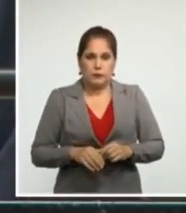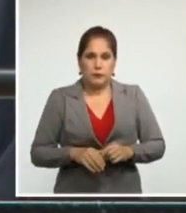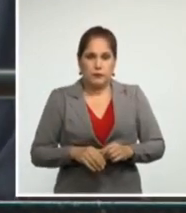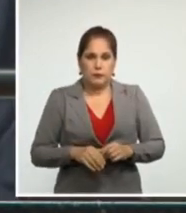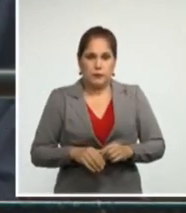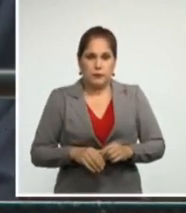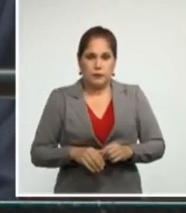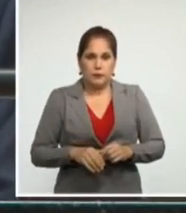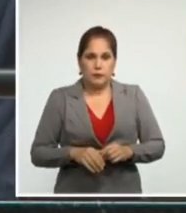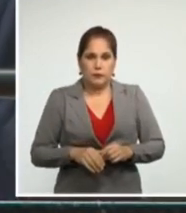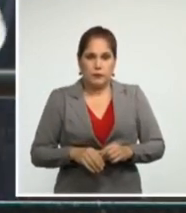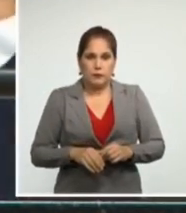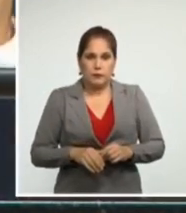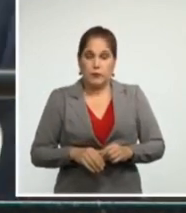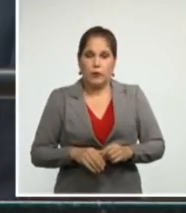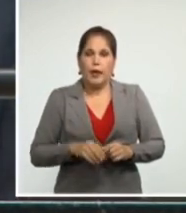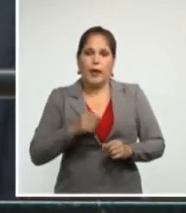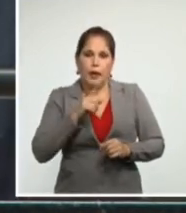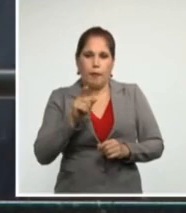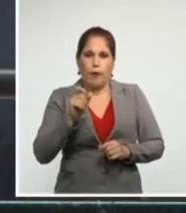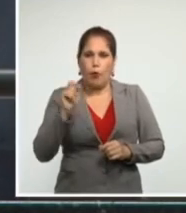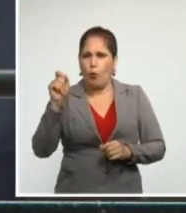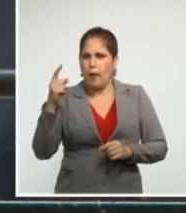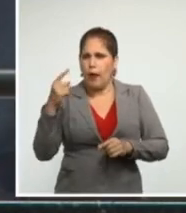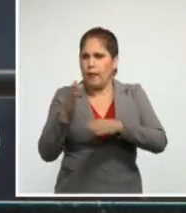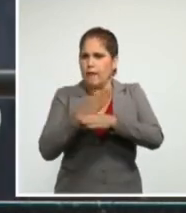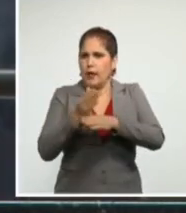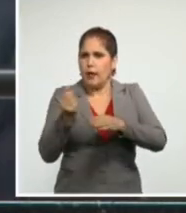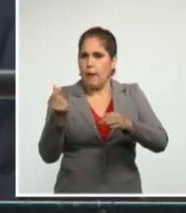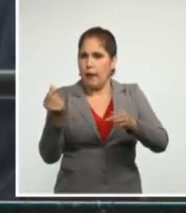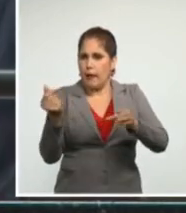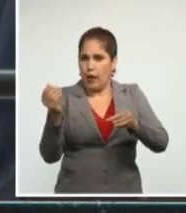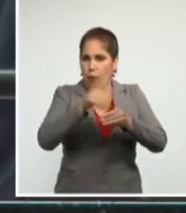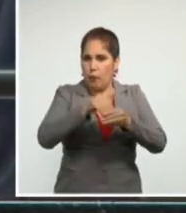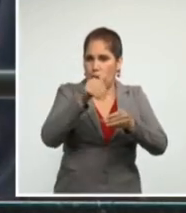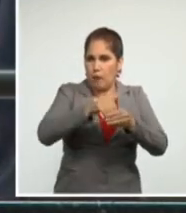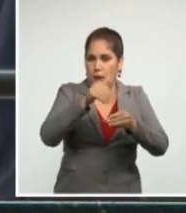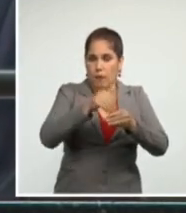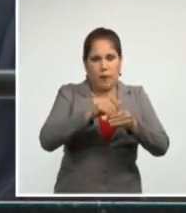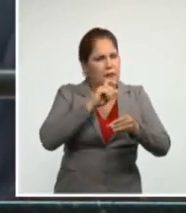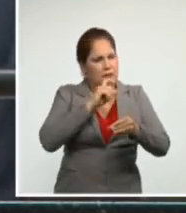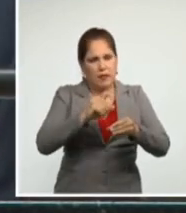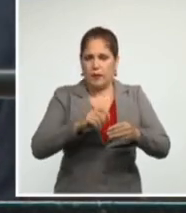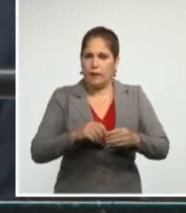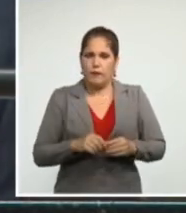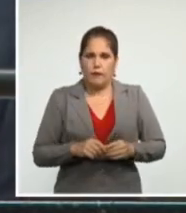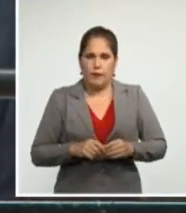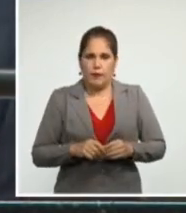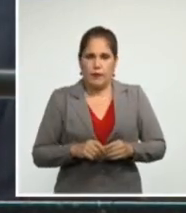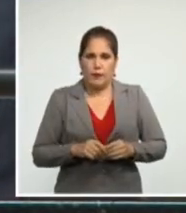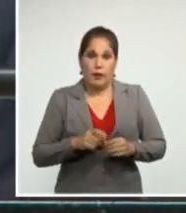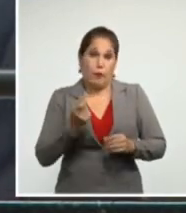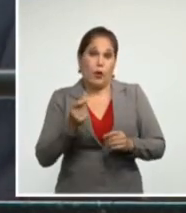de ingresos indispensables como los derivados del turismo.